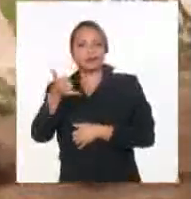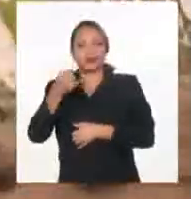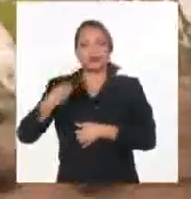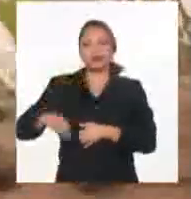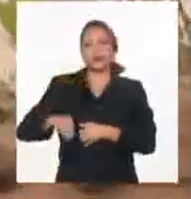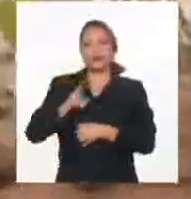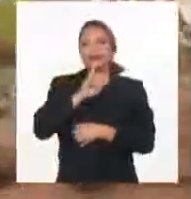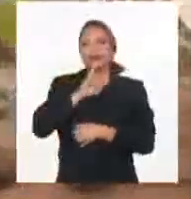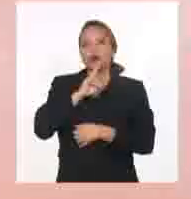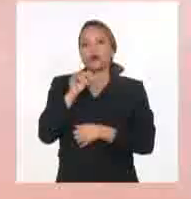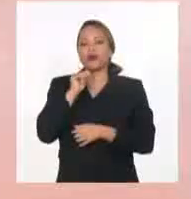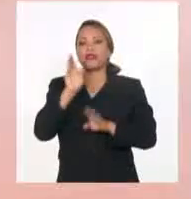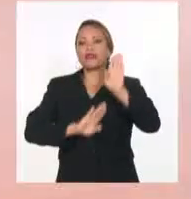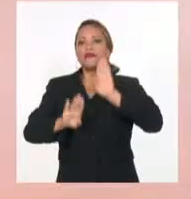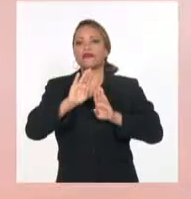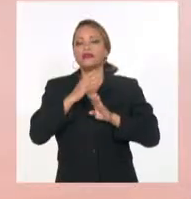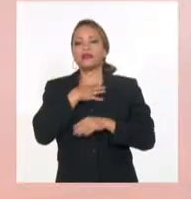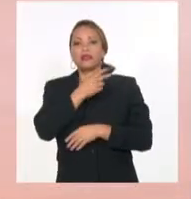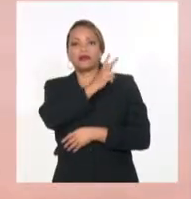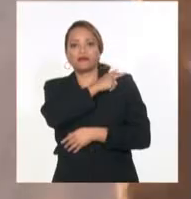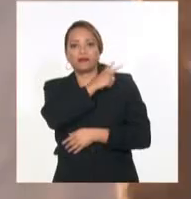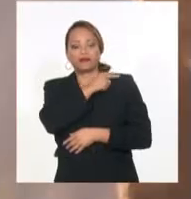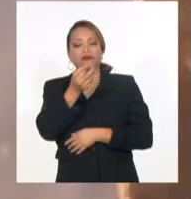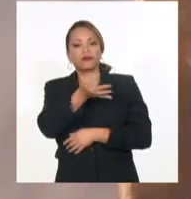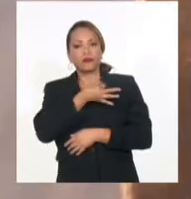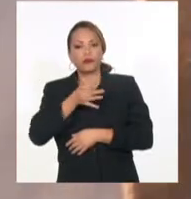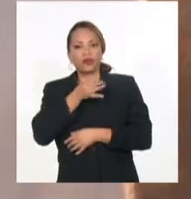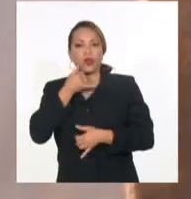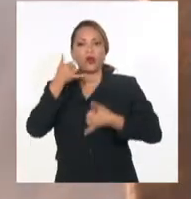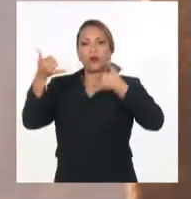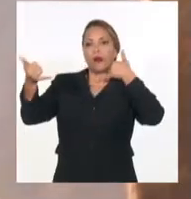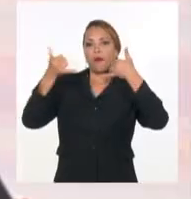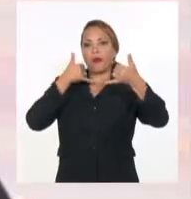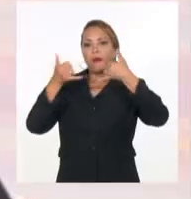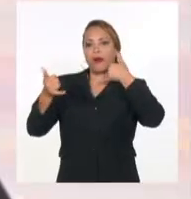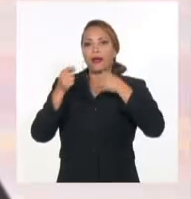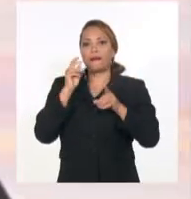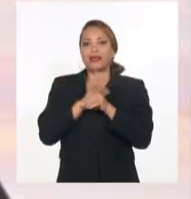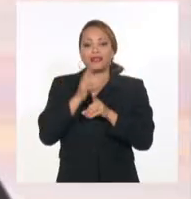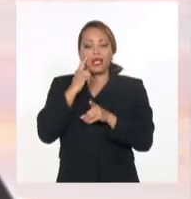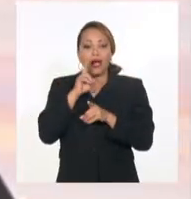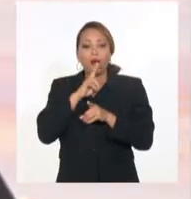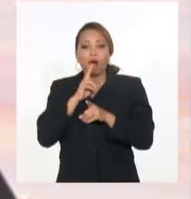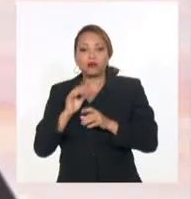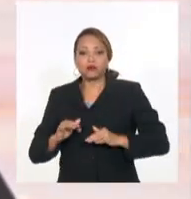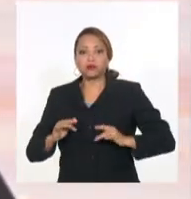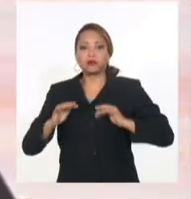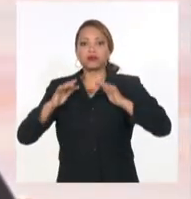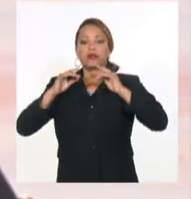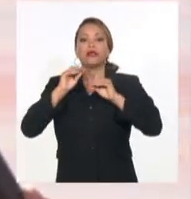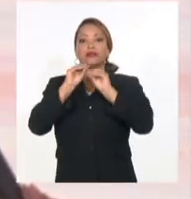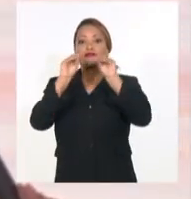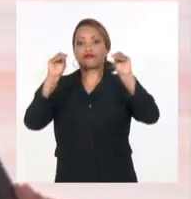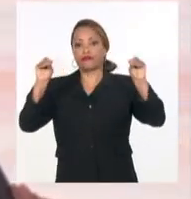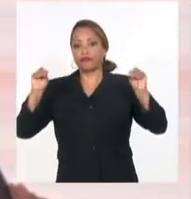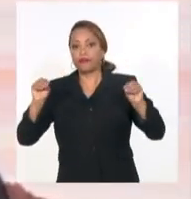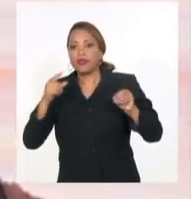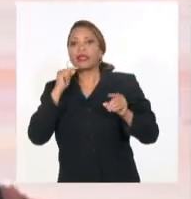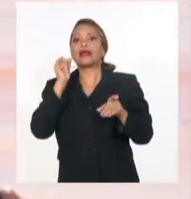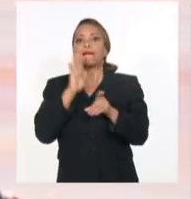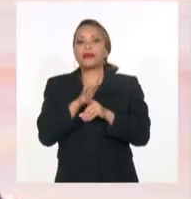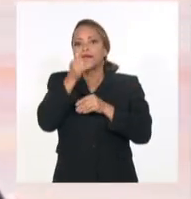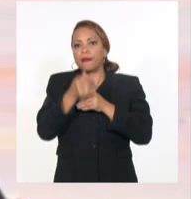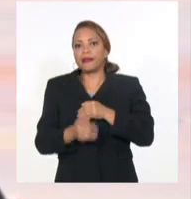con la defensa civil del municipio, la autoridad del municipio, inmediatamente que comienza a subir el nivel de la derivadora, se alerta y se comienzan